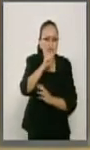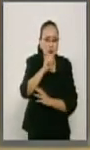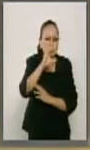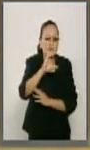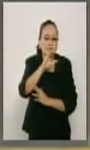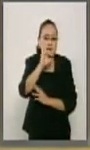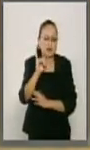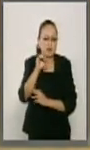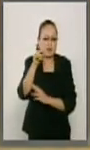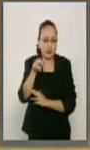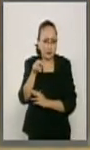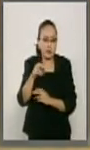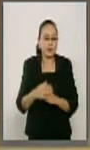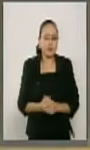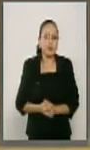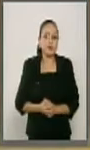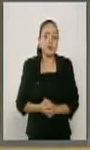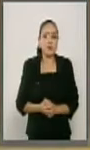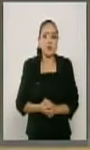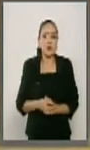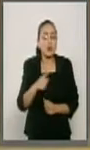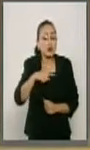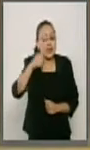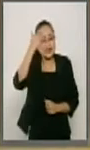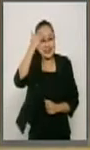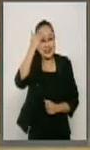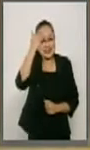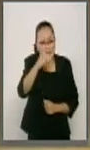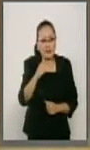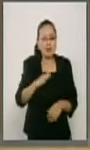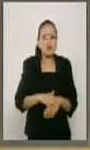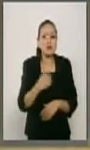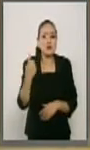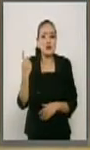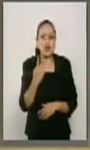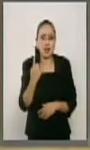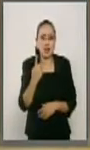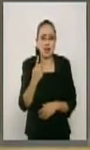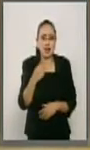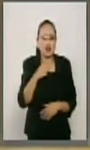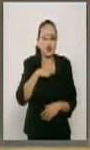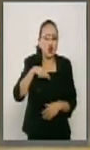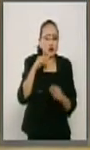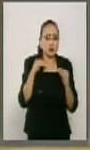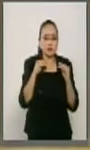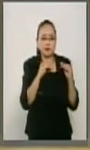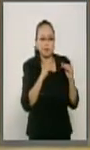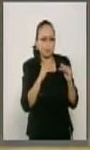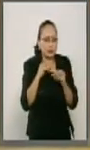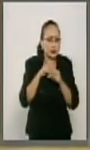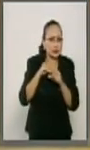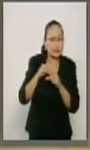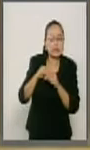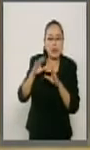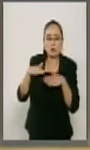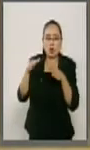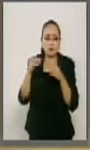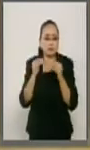de Justicia de la Nación. Y lo saben perfectamente porque muchos lo murmuraban y comentaban en pasillos.